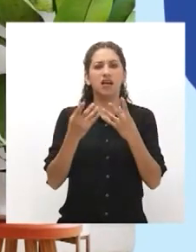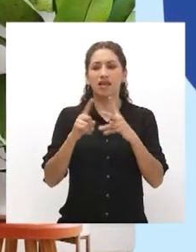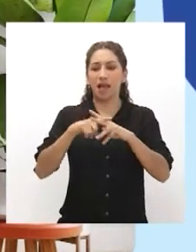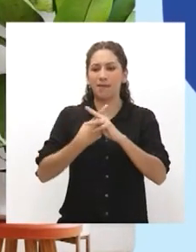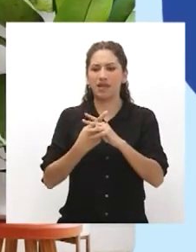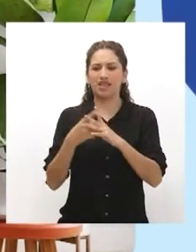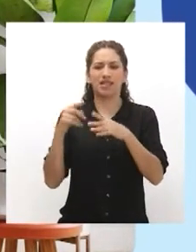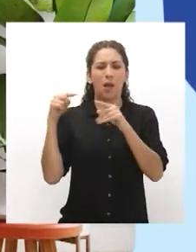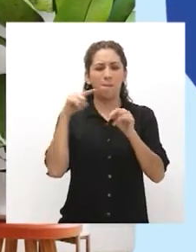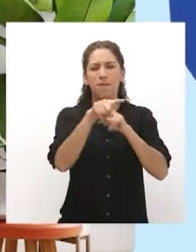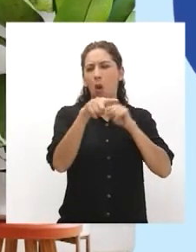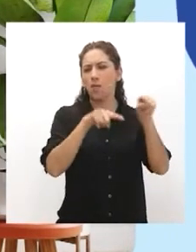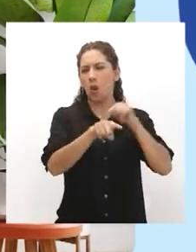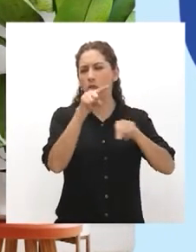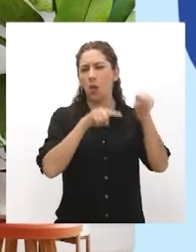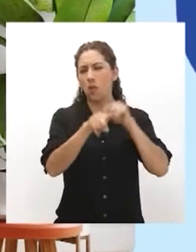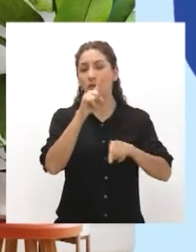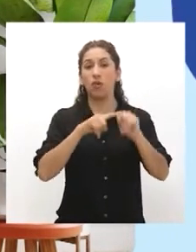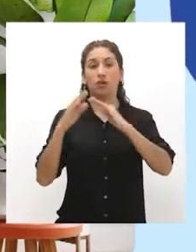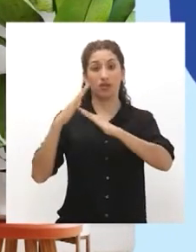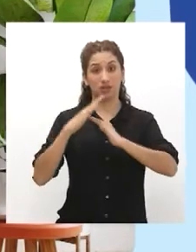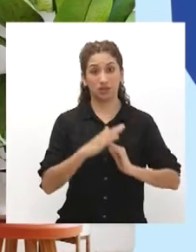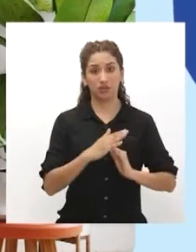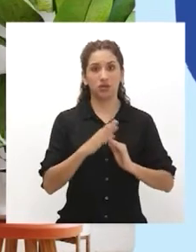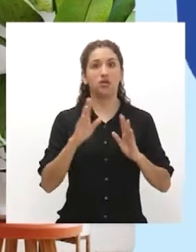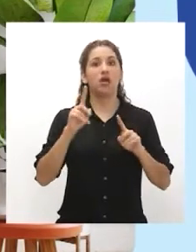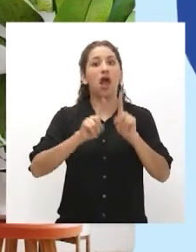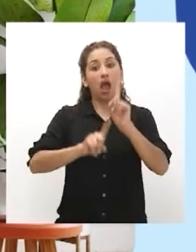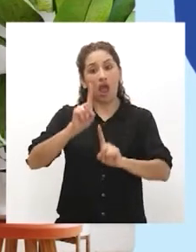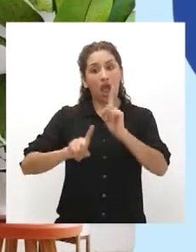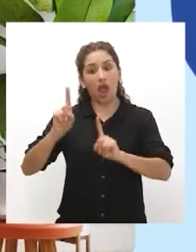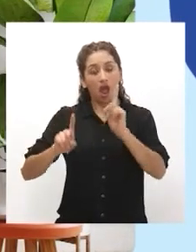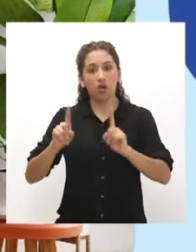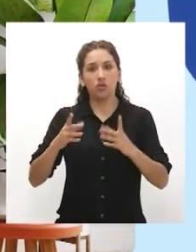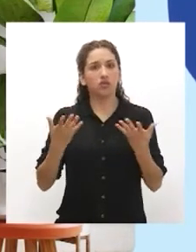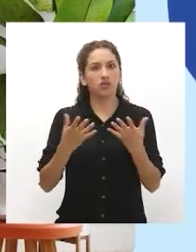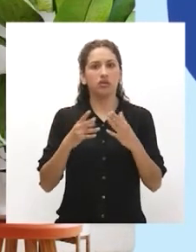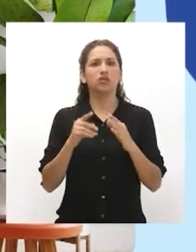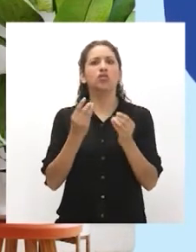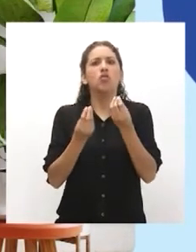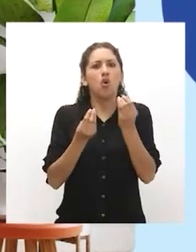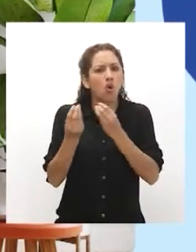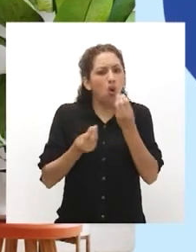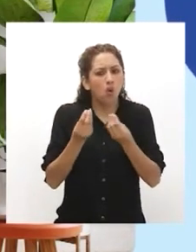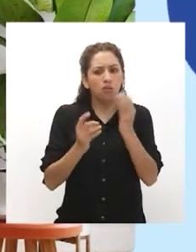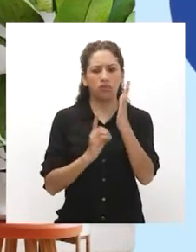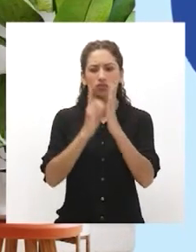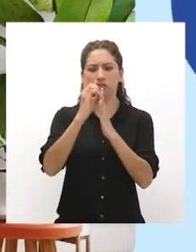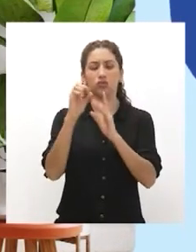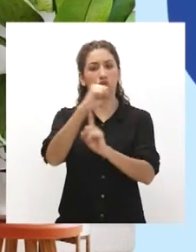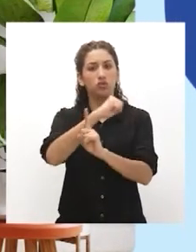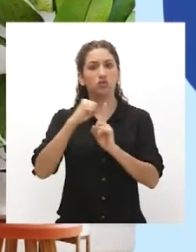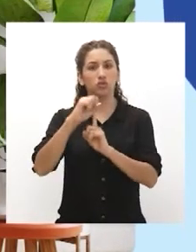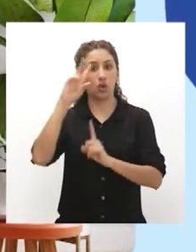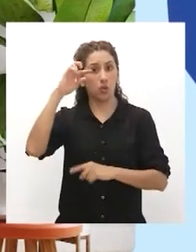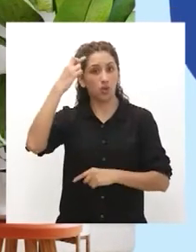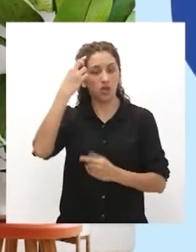discriminatorias tendrá menores posibilidades de desarrollo social, político y económico.